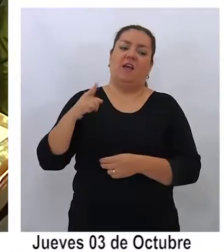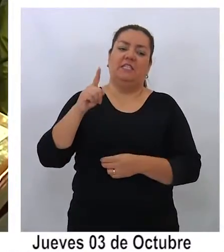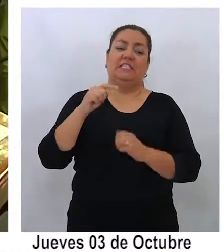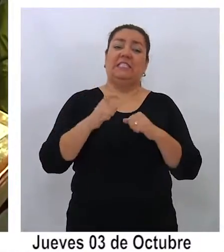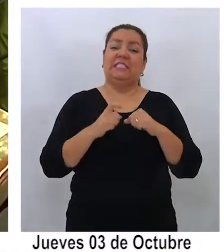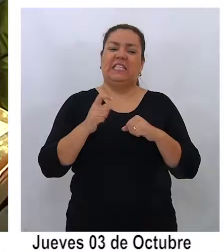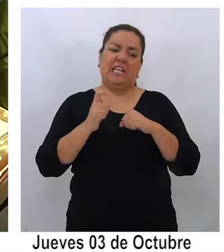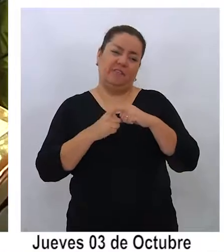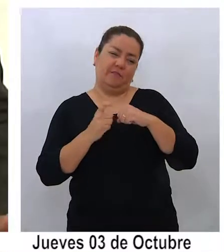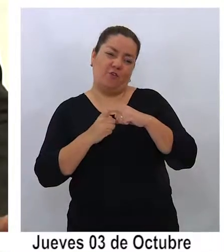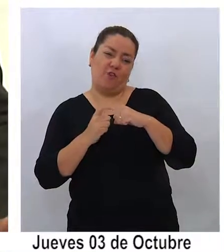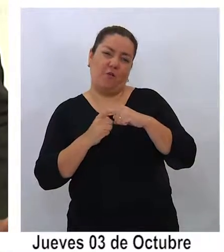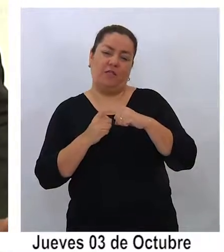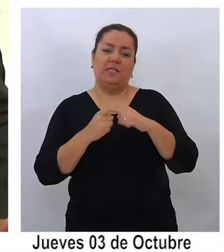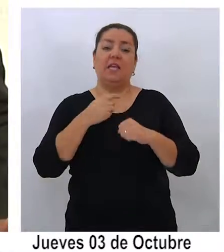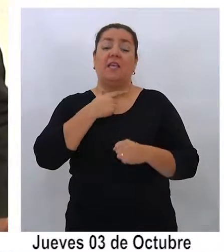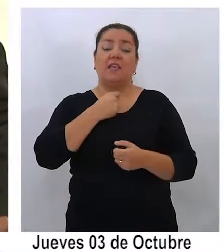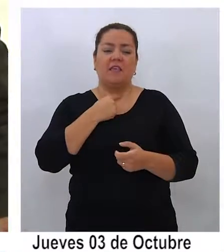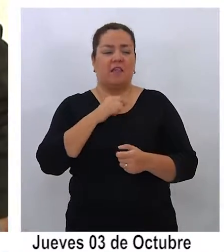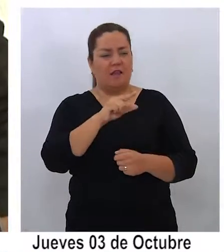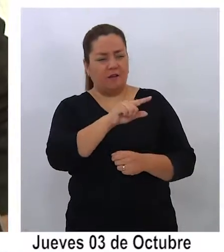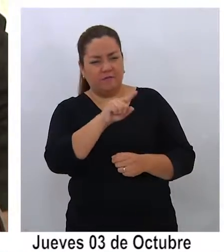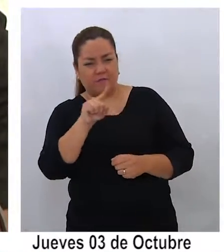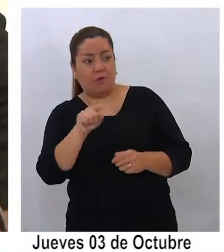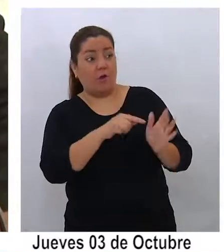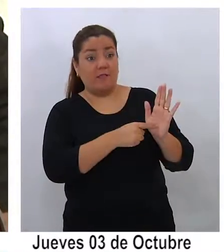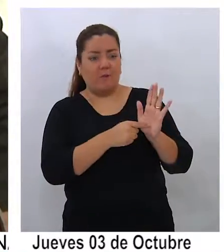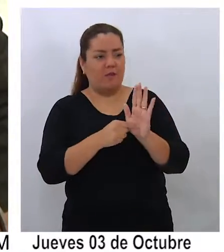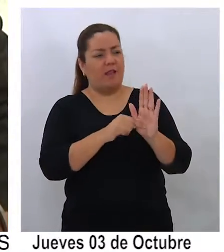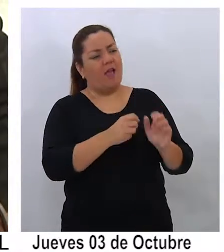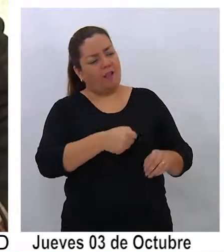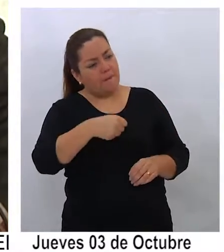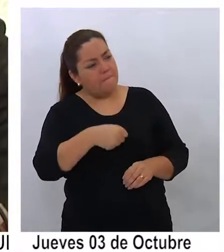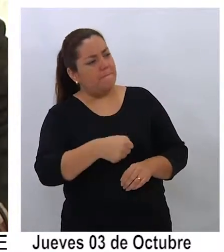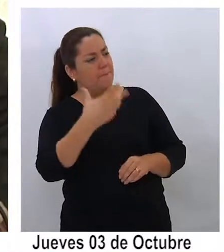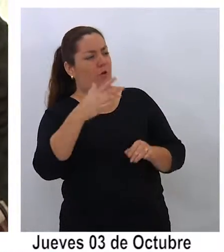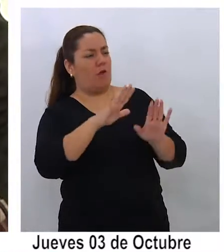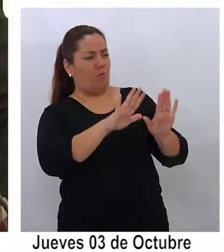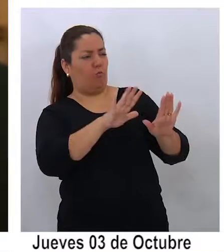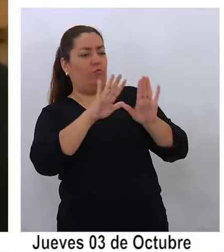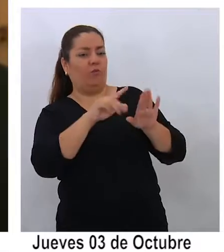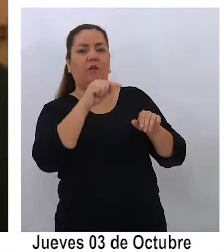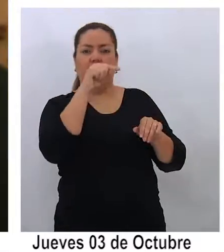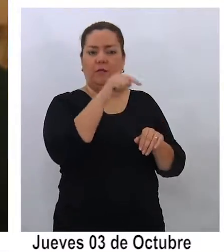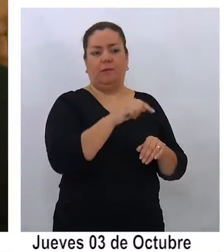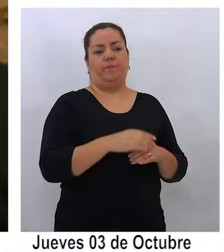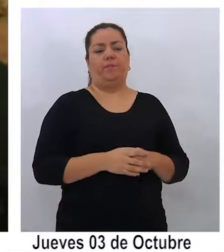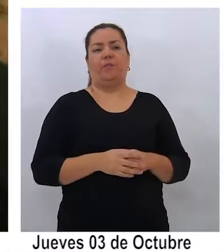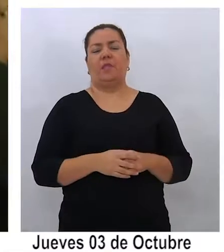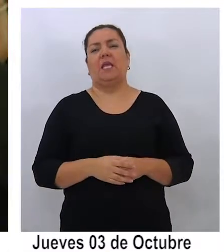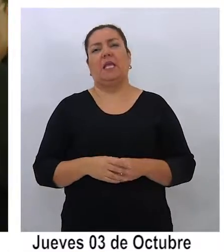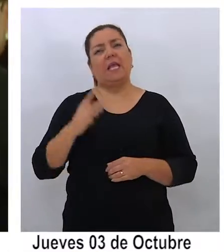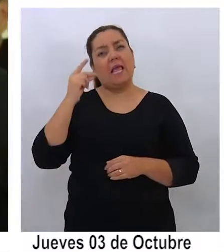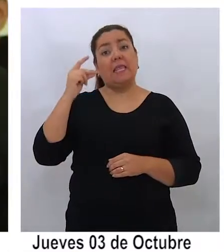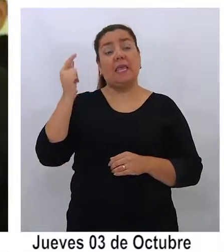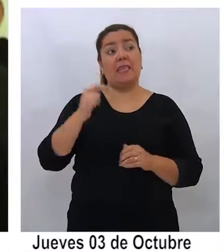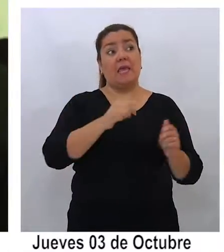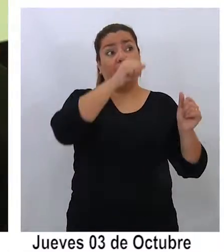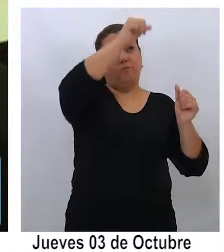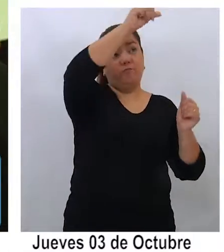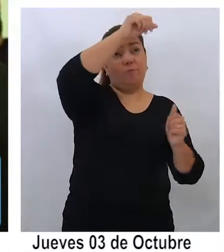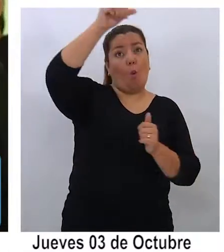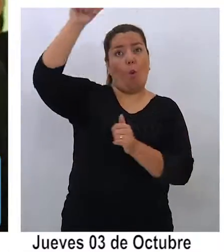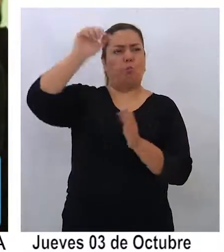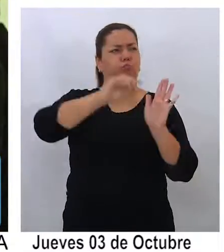Coyahuasi quieren valorar con esta muestra pictórica. La idea de poder tener esta exposición es